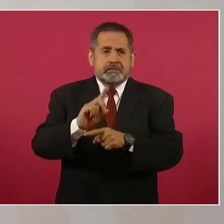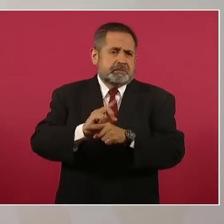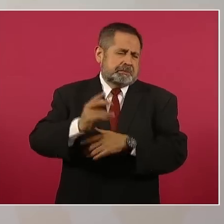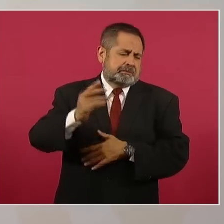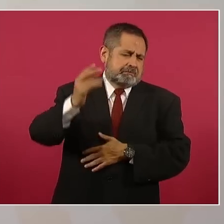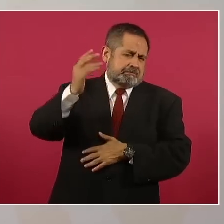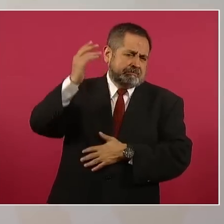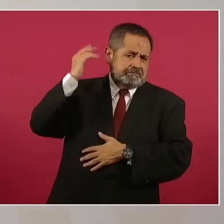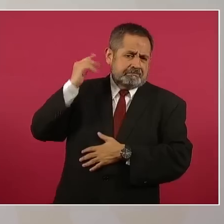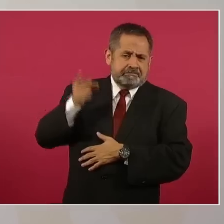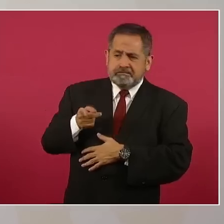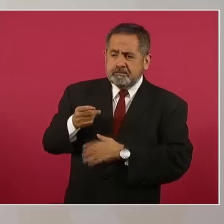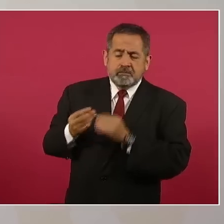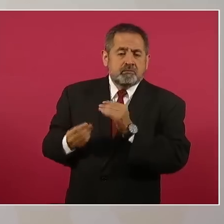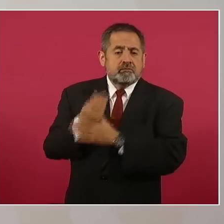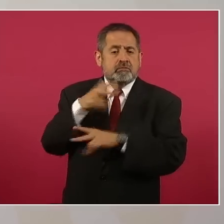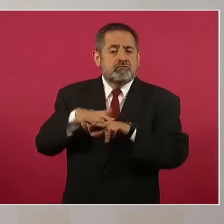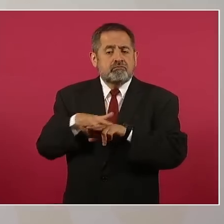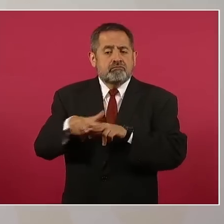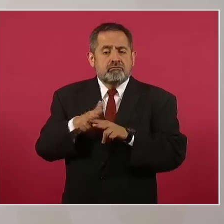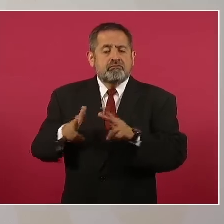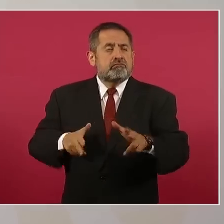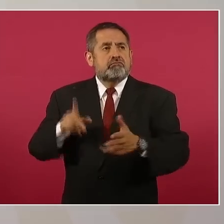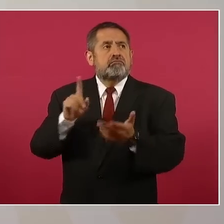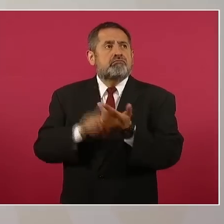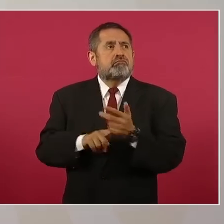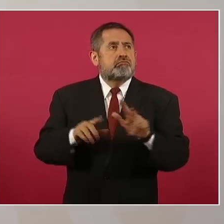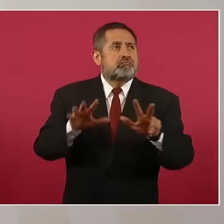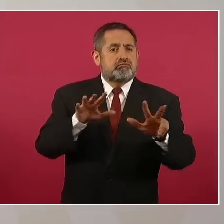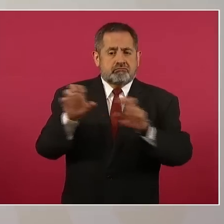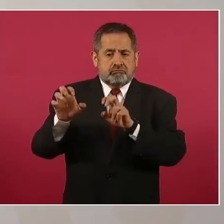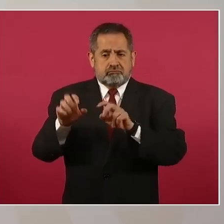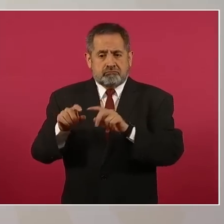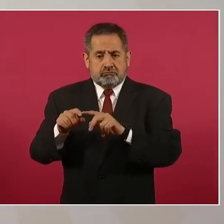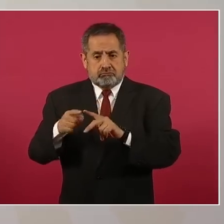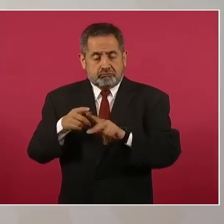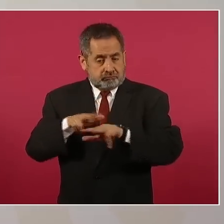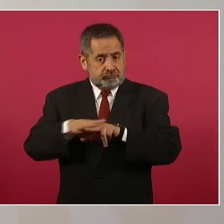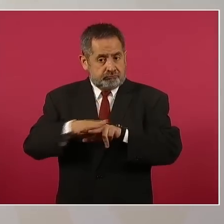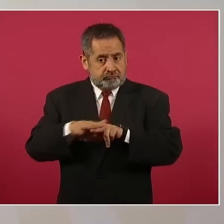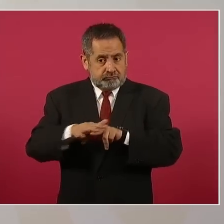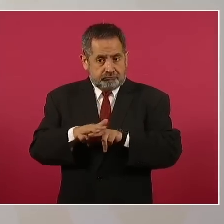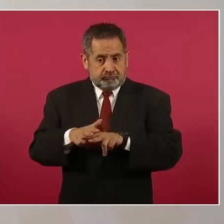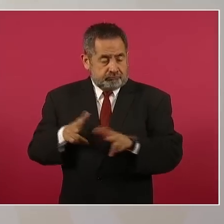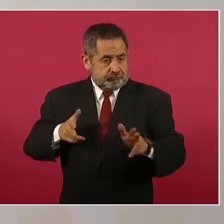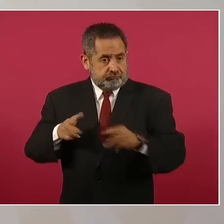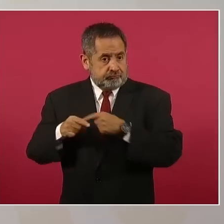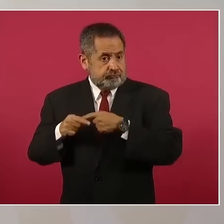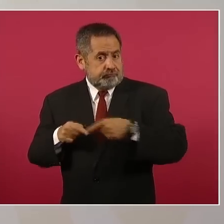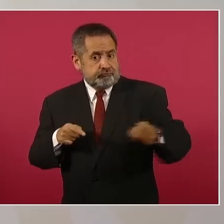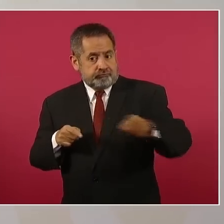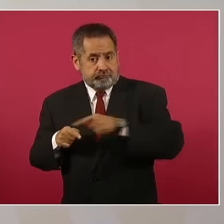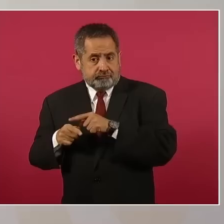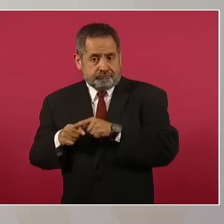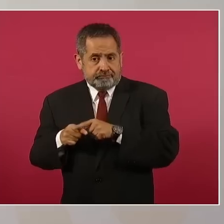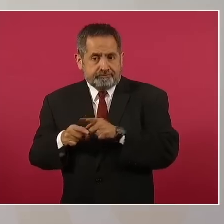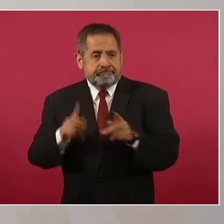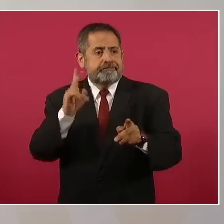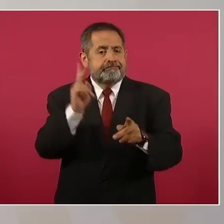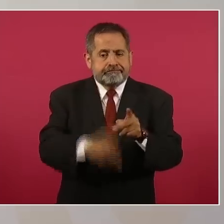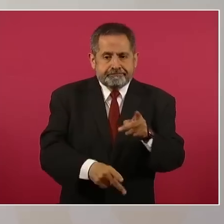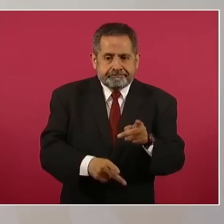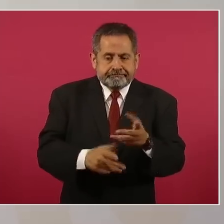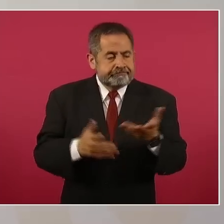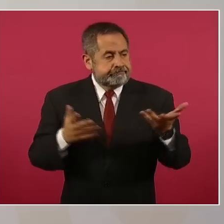desde el siglo XIX, que se partió la ciudad.